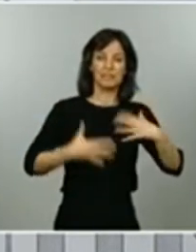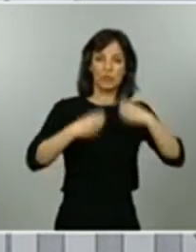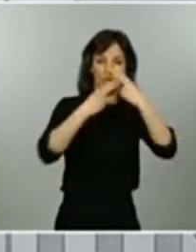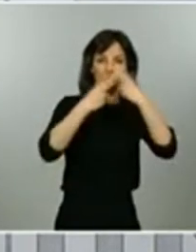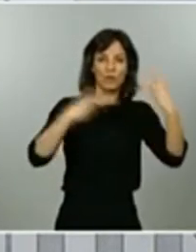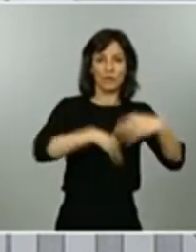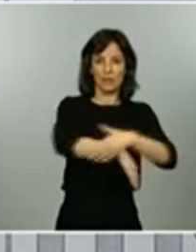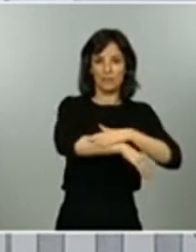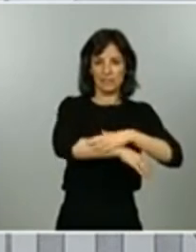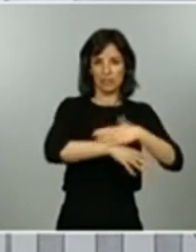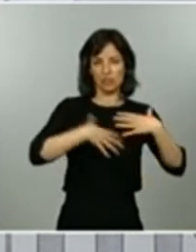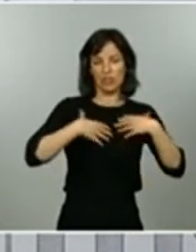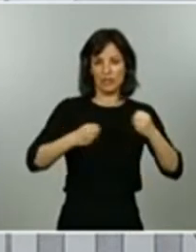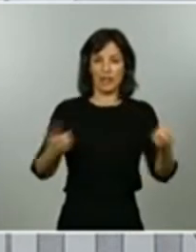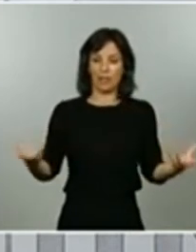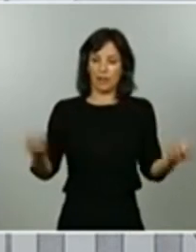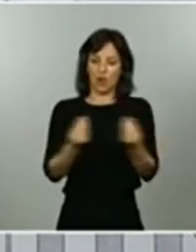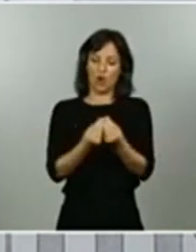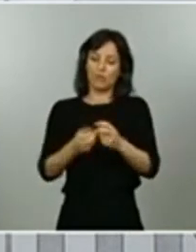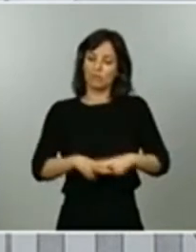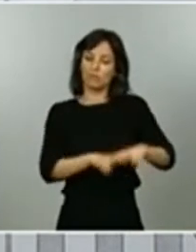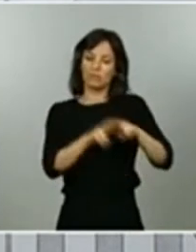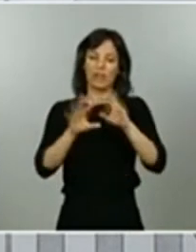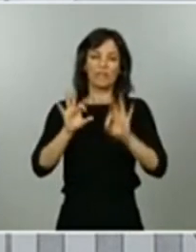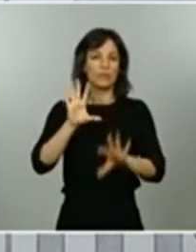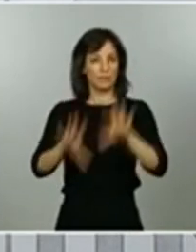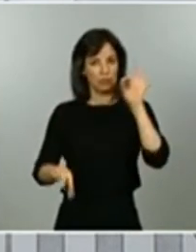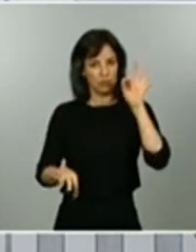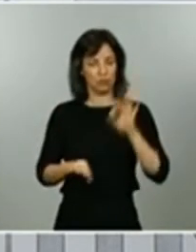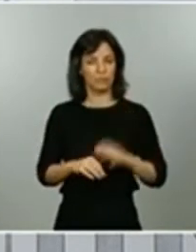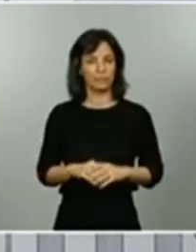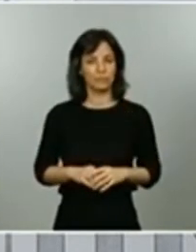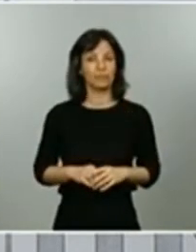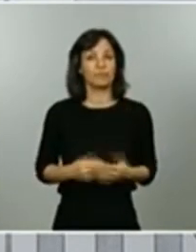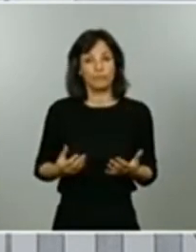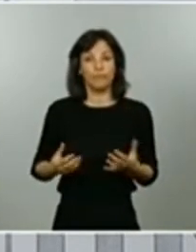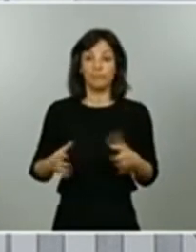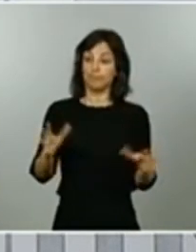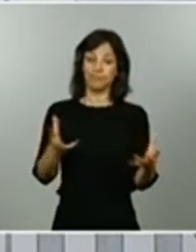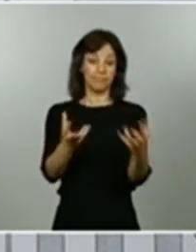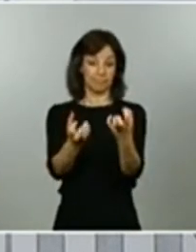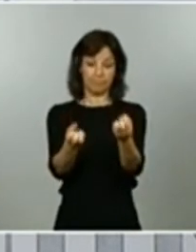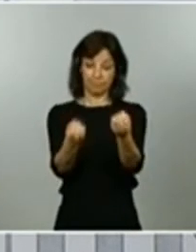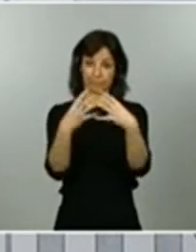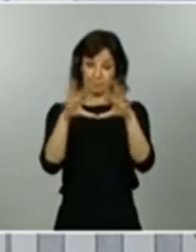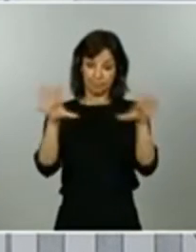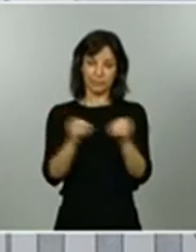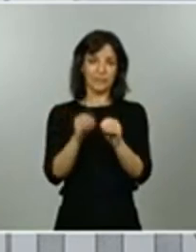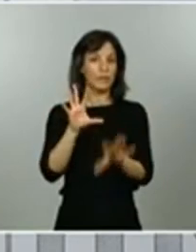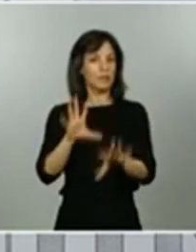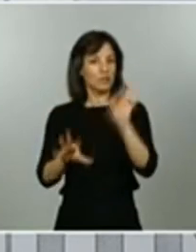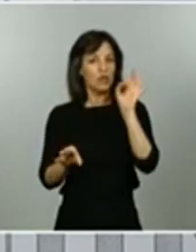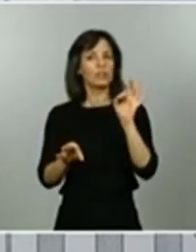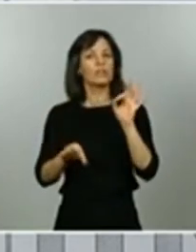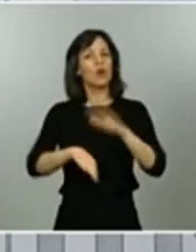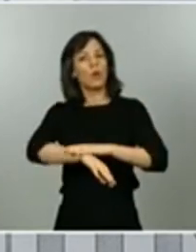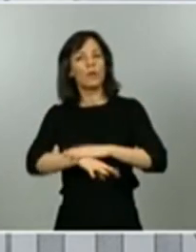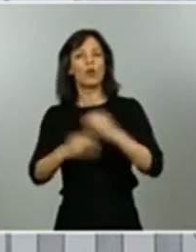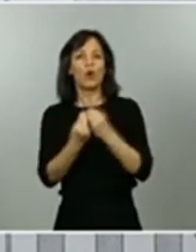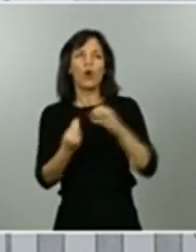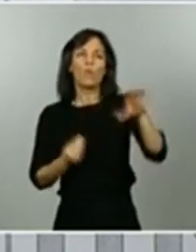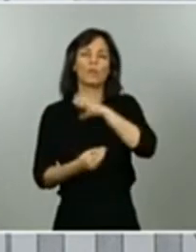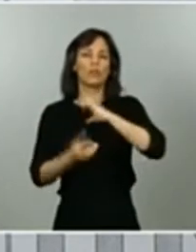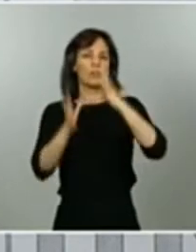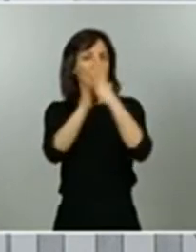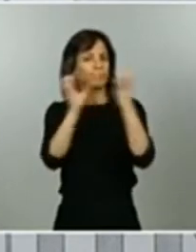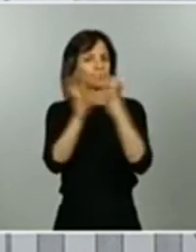de Sanidad. Y, en base a esto, hemos tomado unas decisiones consensuadas, conjuntas, en la mayoría de las fases relativas